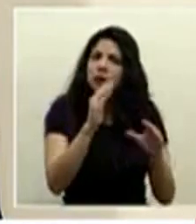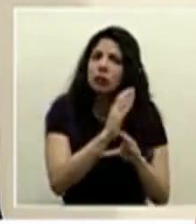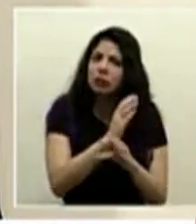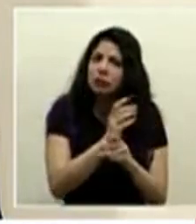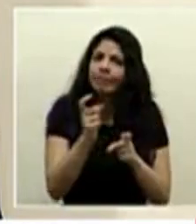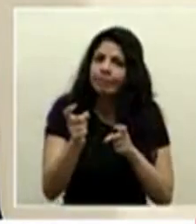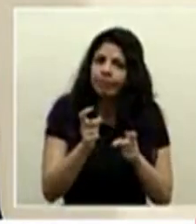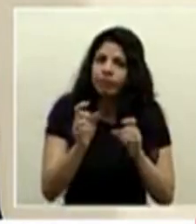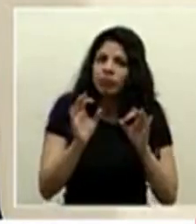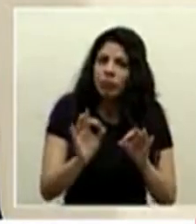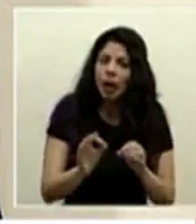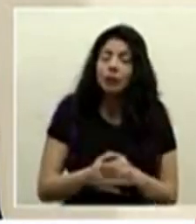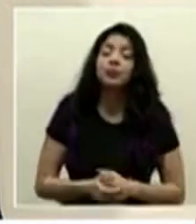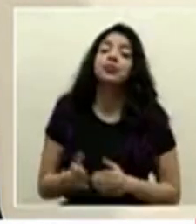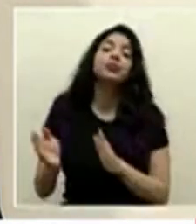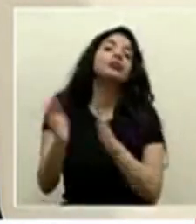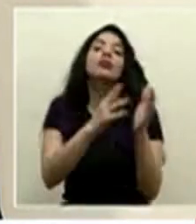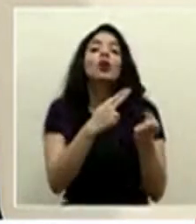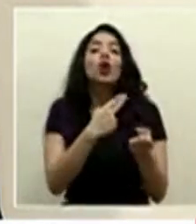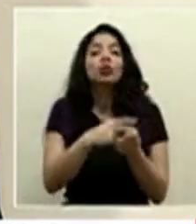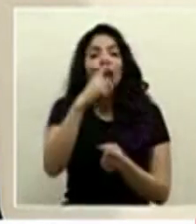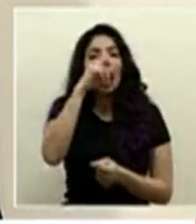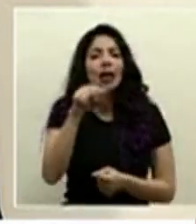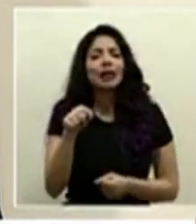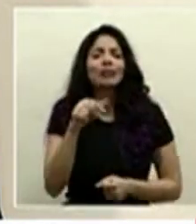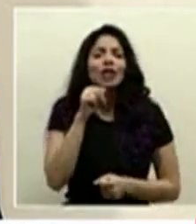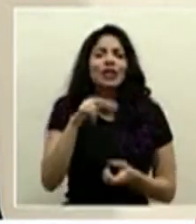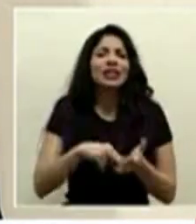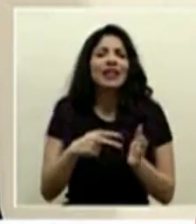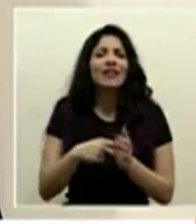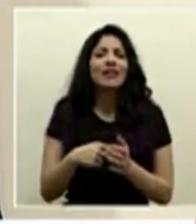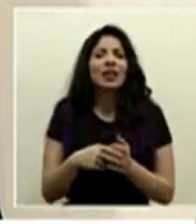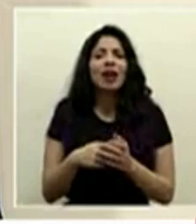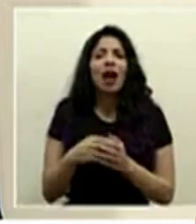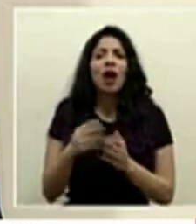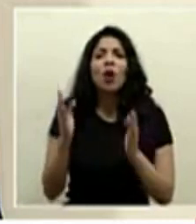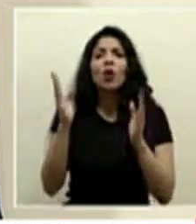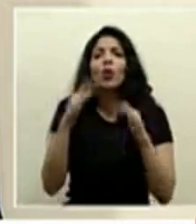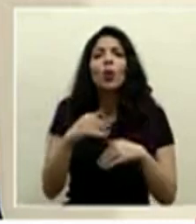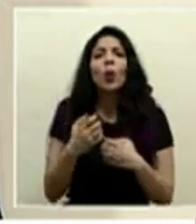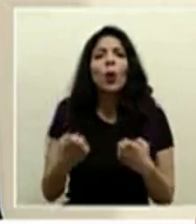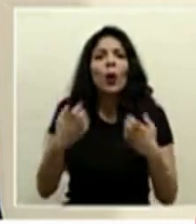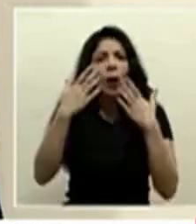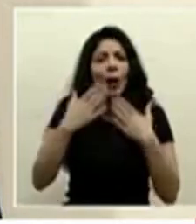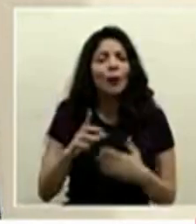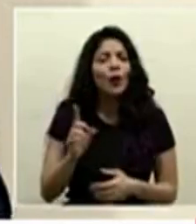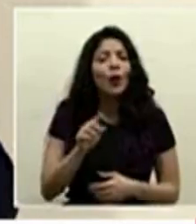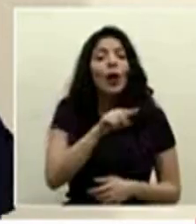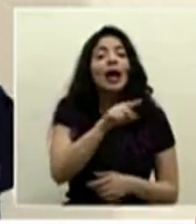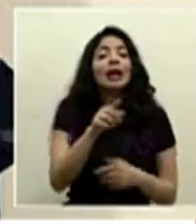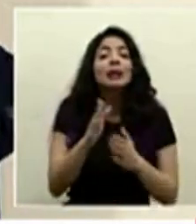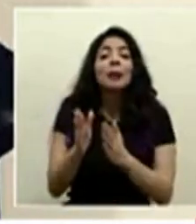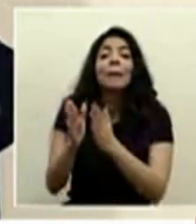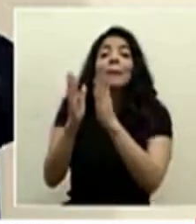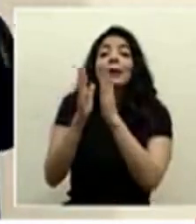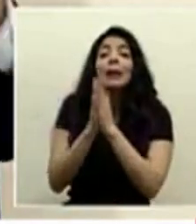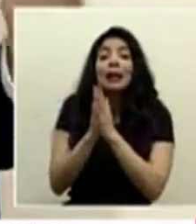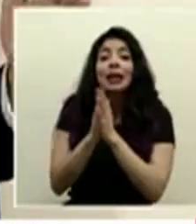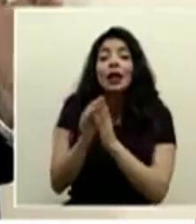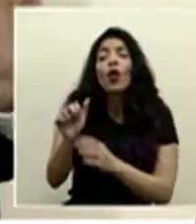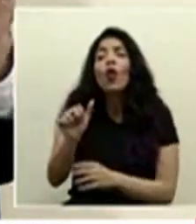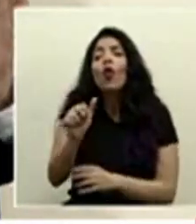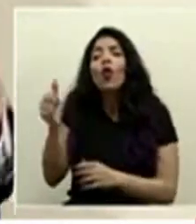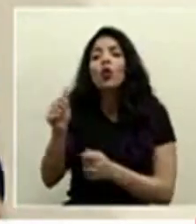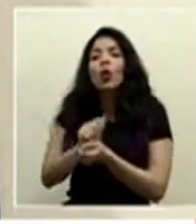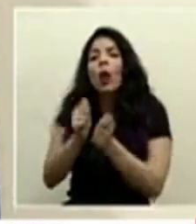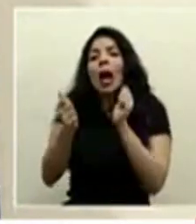lo del hospital Calvion Guardian no era un faltante de equipo de protección personal era una solitud de que hubiera otro